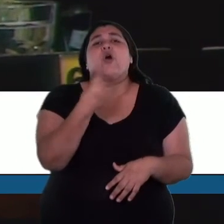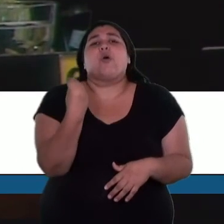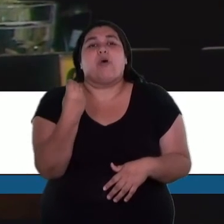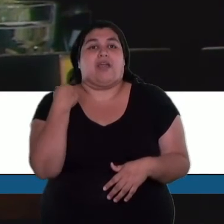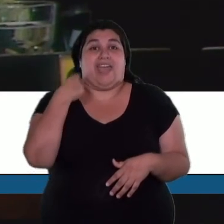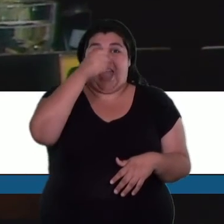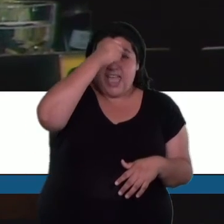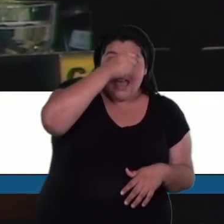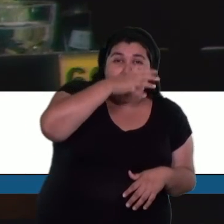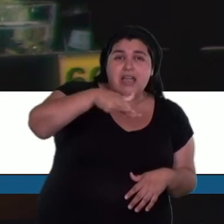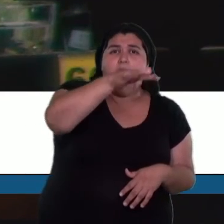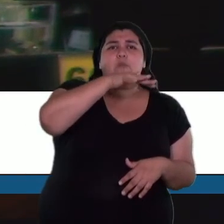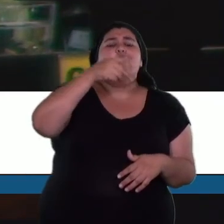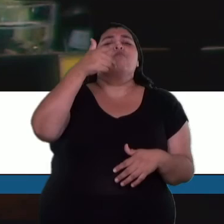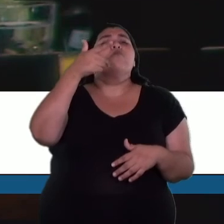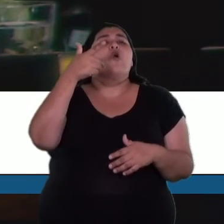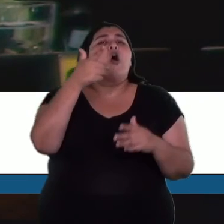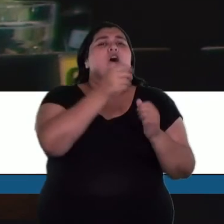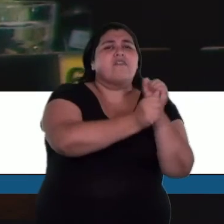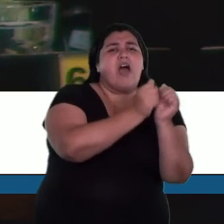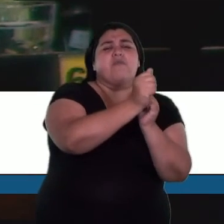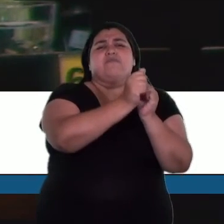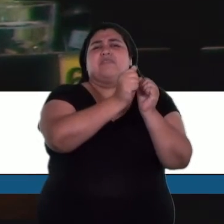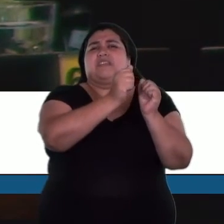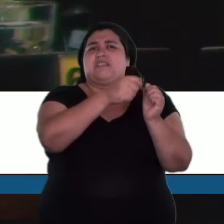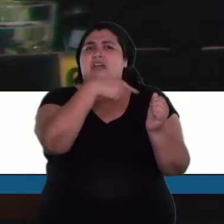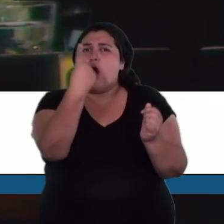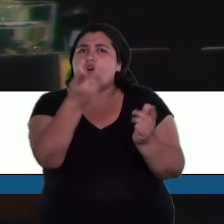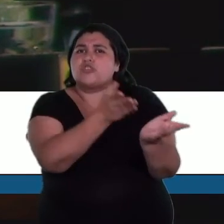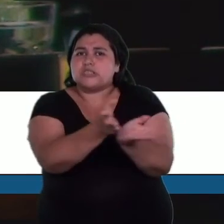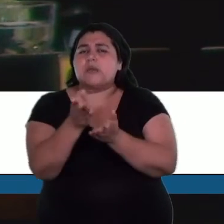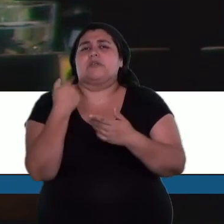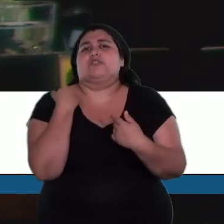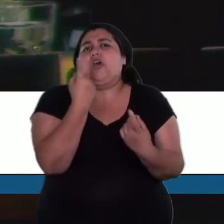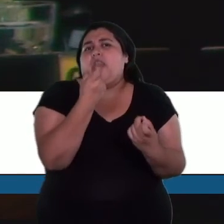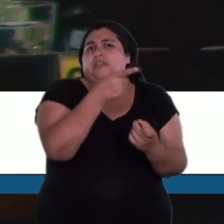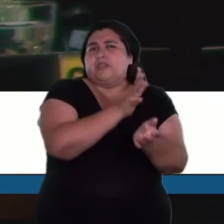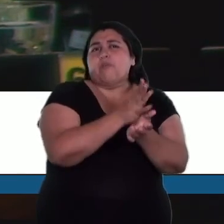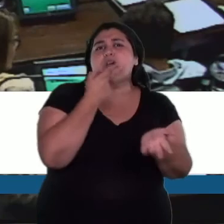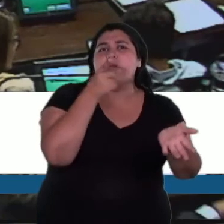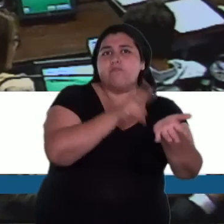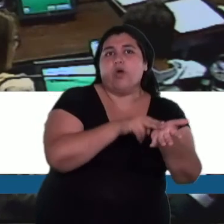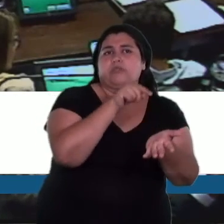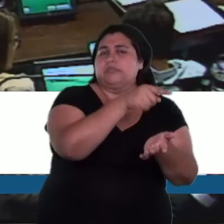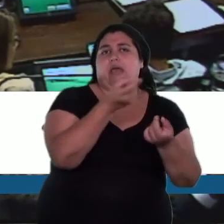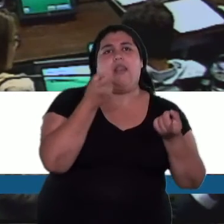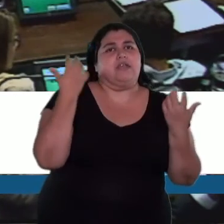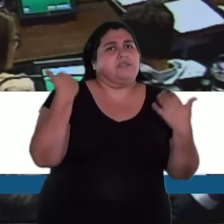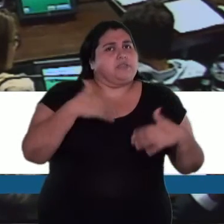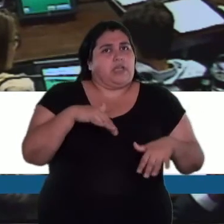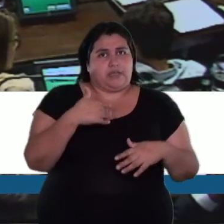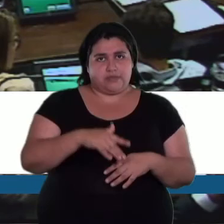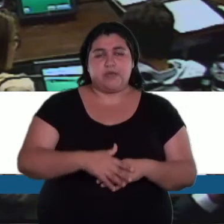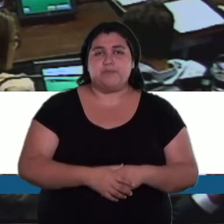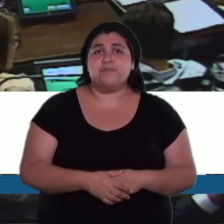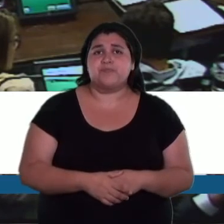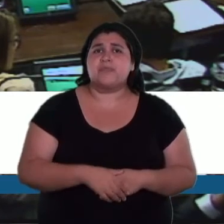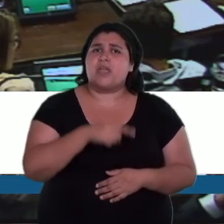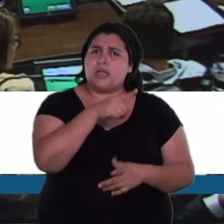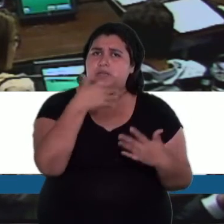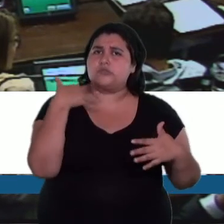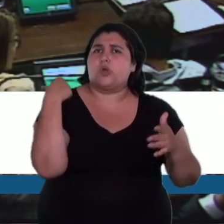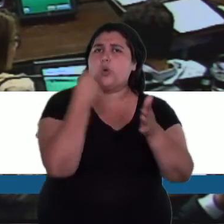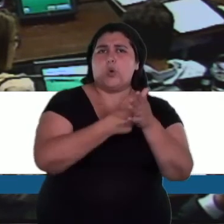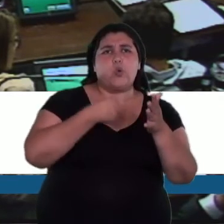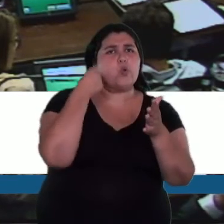campo, el comercio, la industria y los servicios sigan con estos beneficios impositivos que tanto necesitan. Es una gran lucha